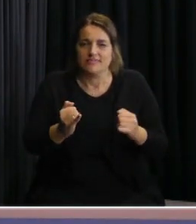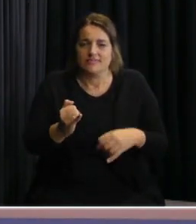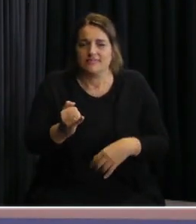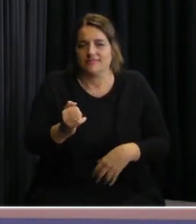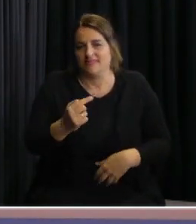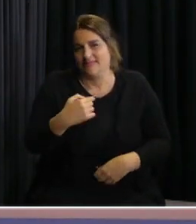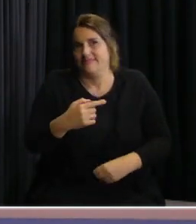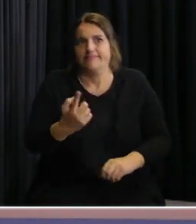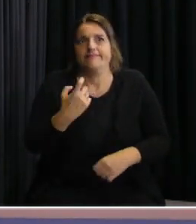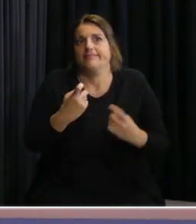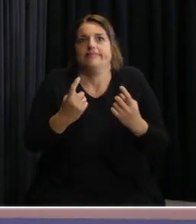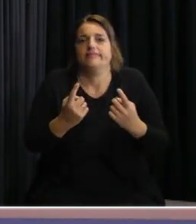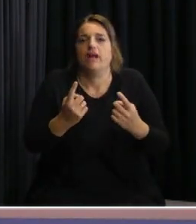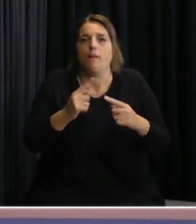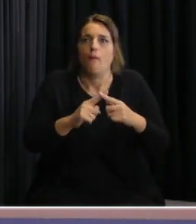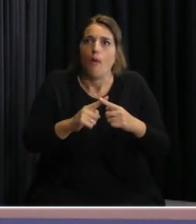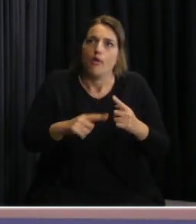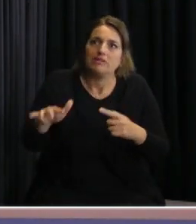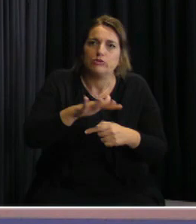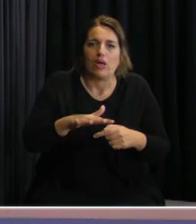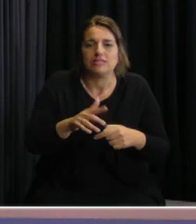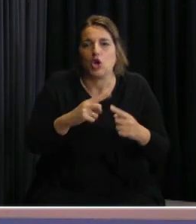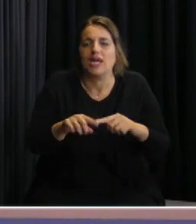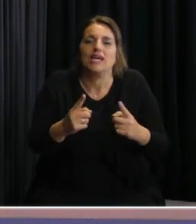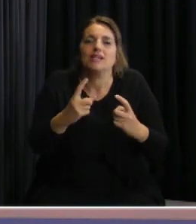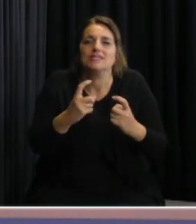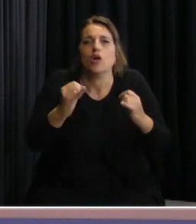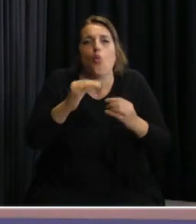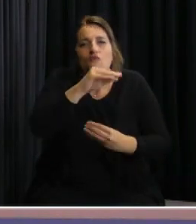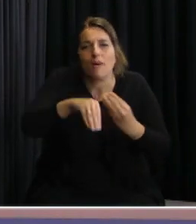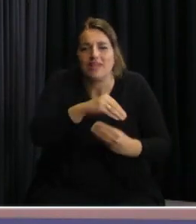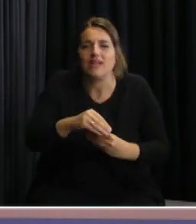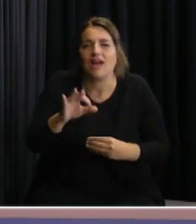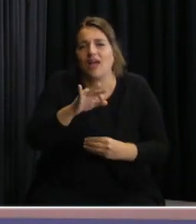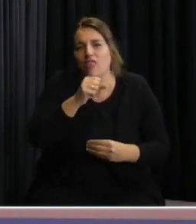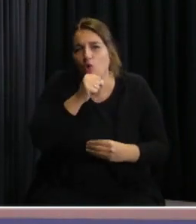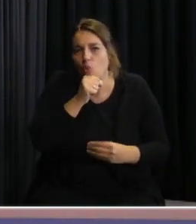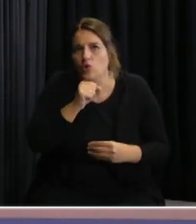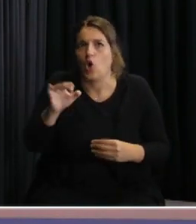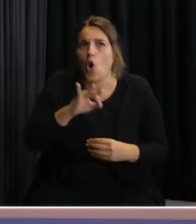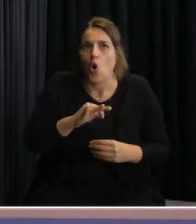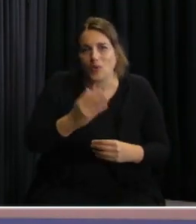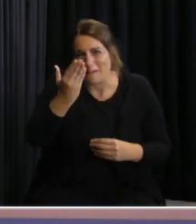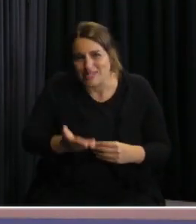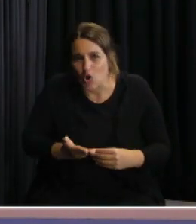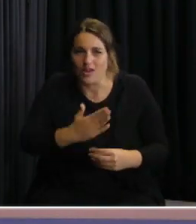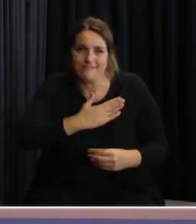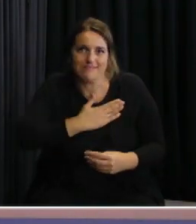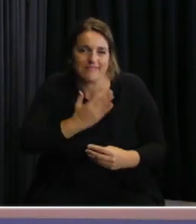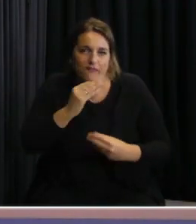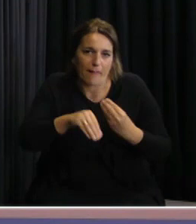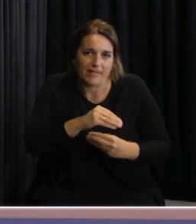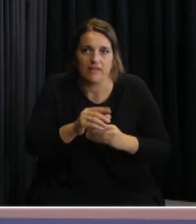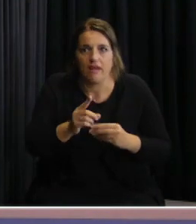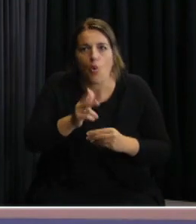la necesidad o la circunstancia de tener un familiar o un ser querido en un hogar de estos,